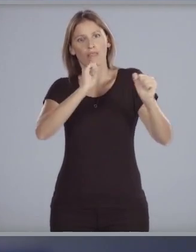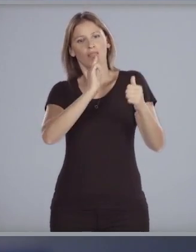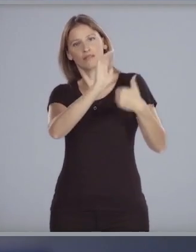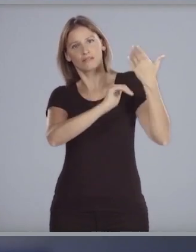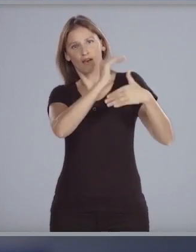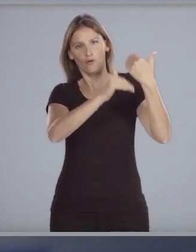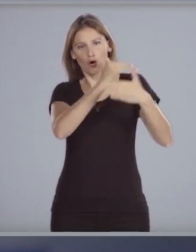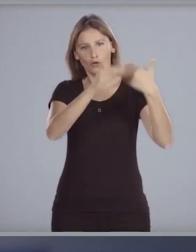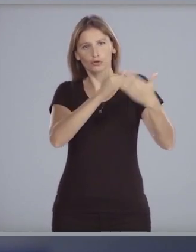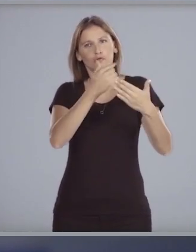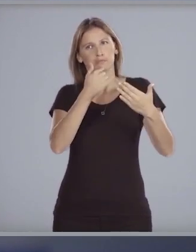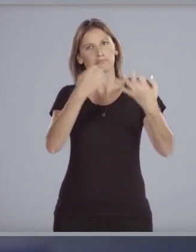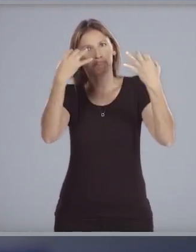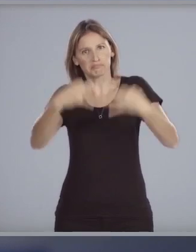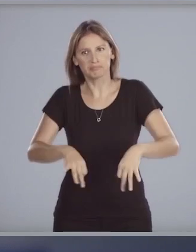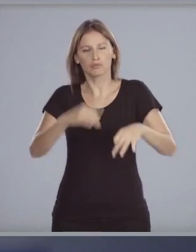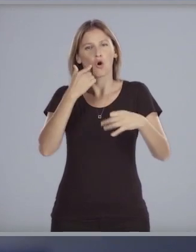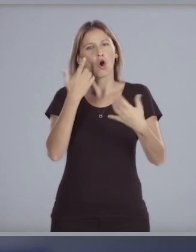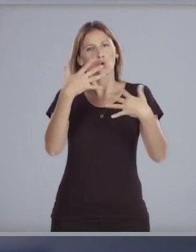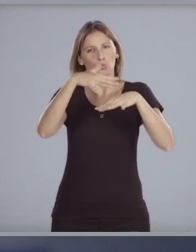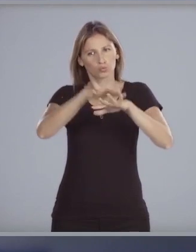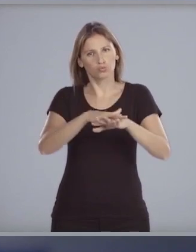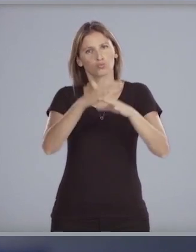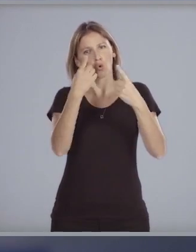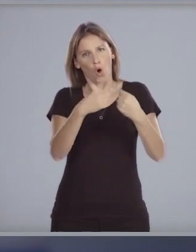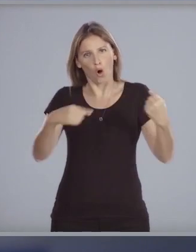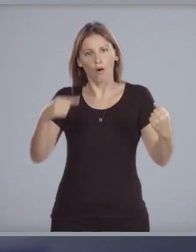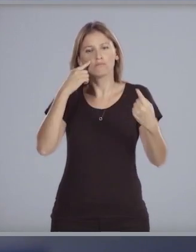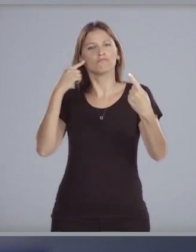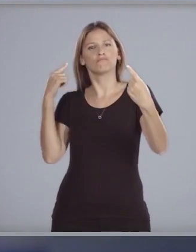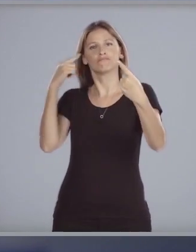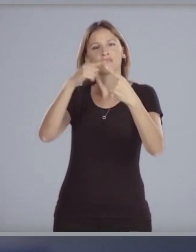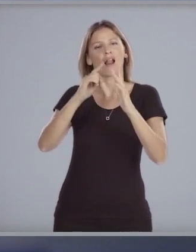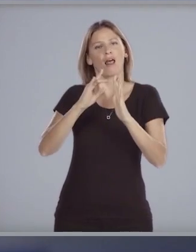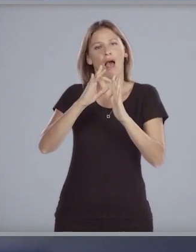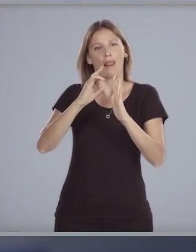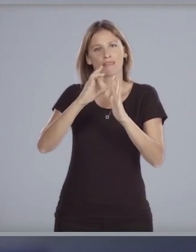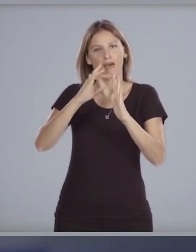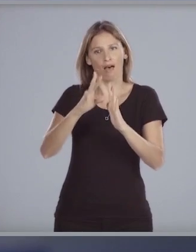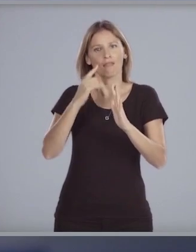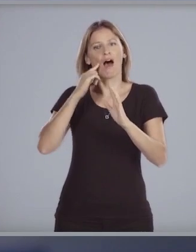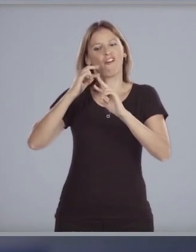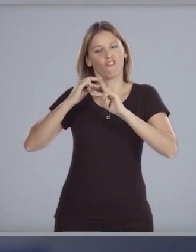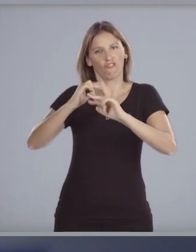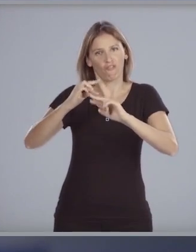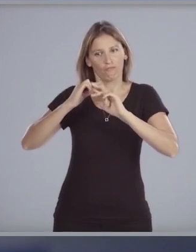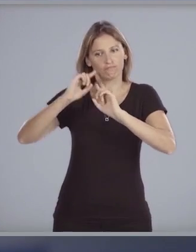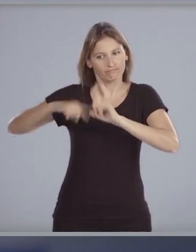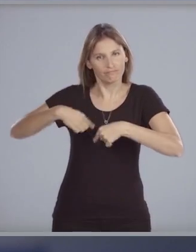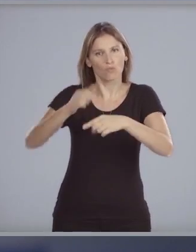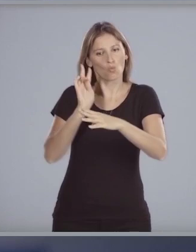nivel de desarrollo con crecimiento inclusivo apostando a la calidad a la